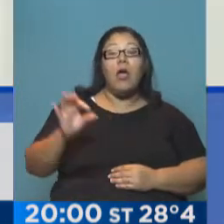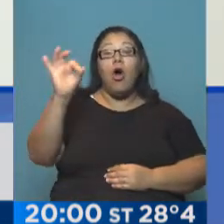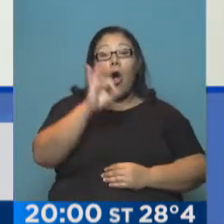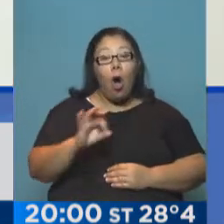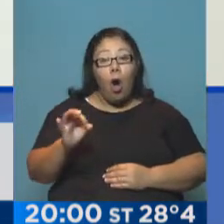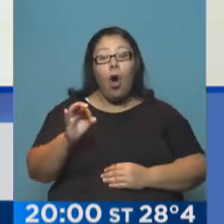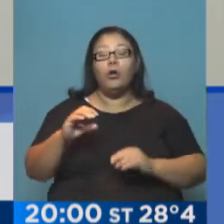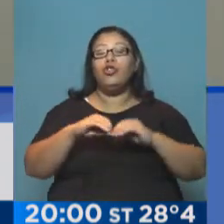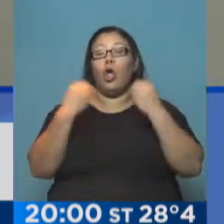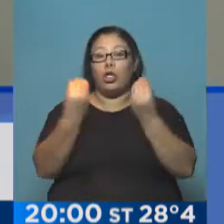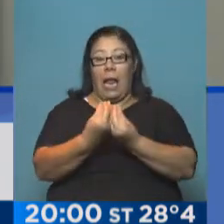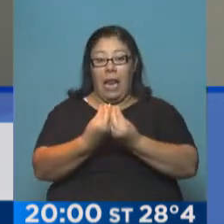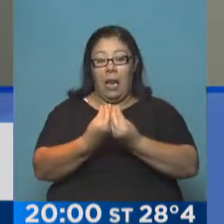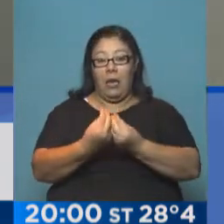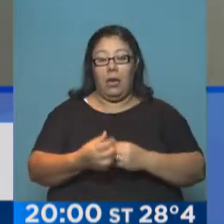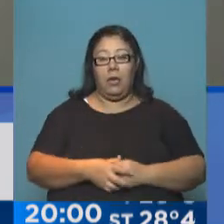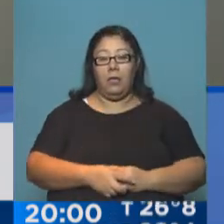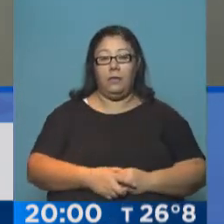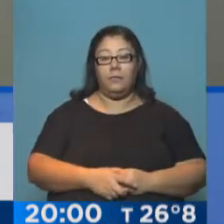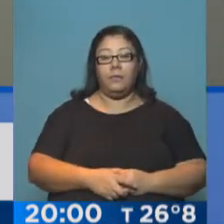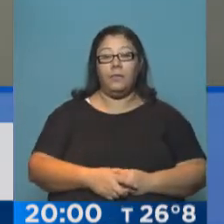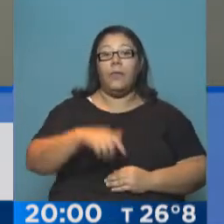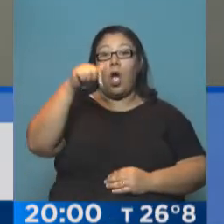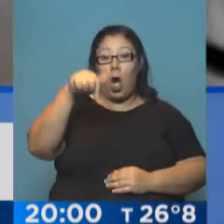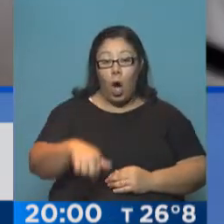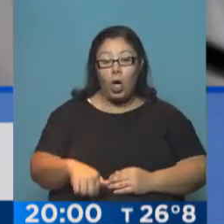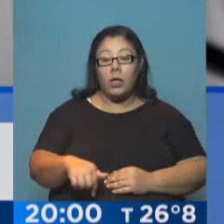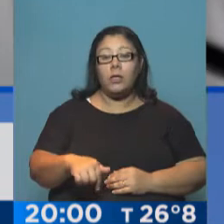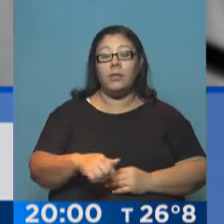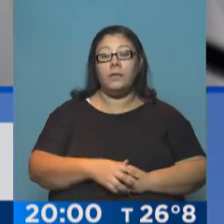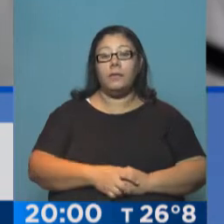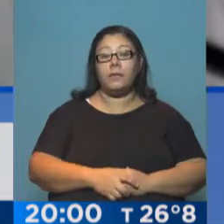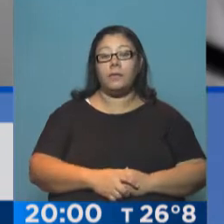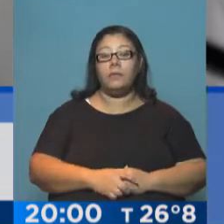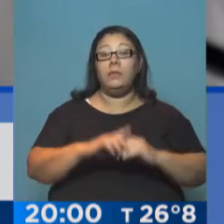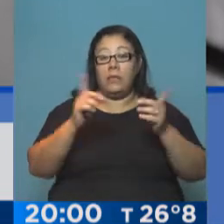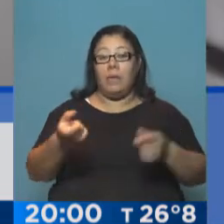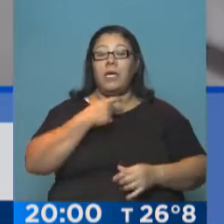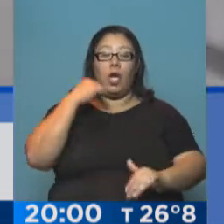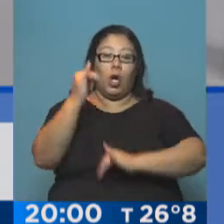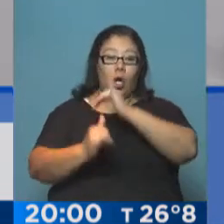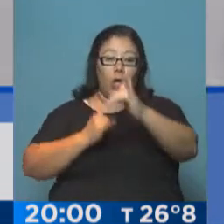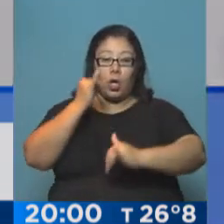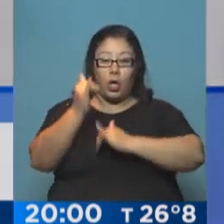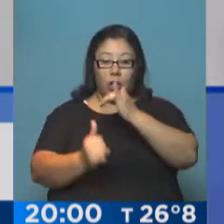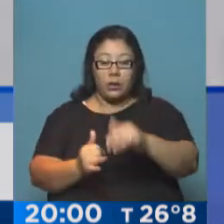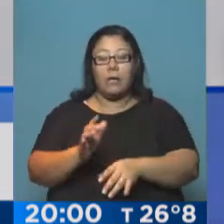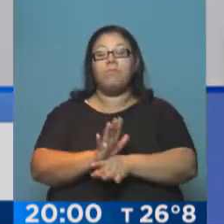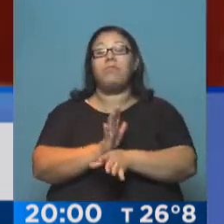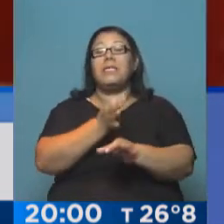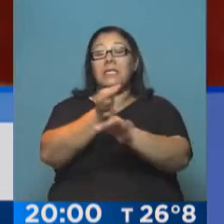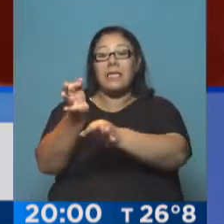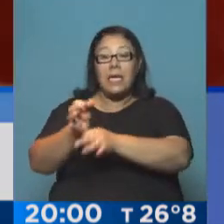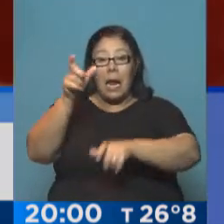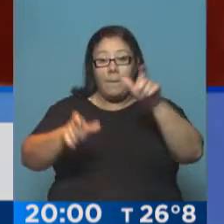absolutos. Hoy, y esto obviamente también quiero decirlo porque es una manera también de educarnos mutuamente,